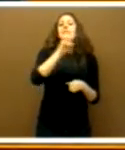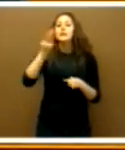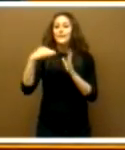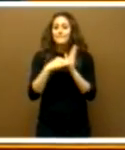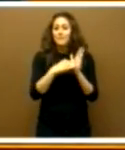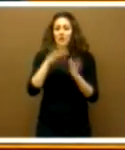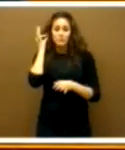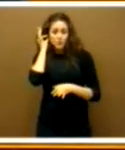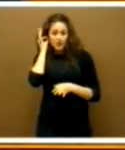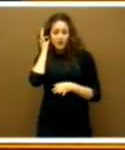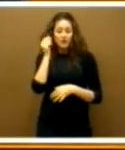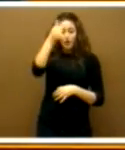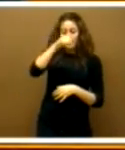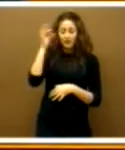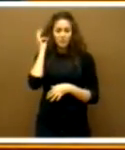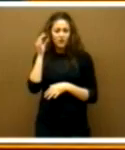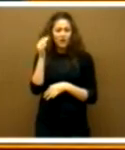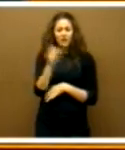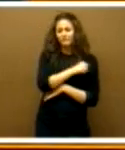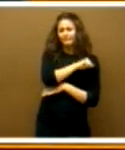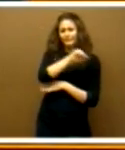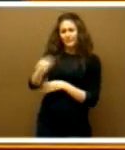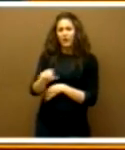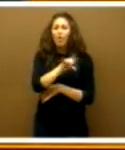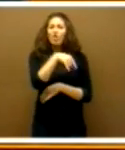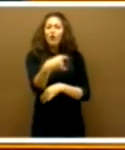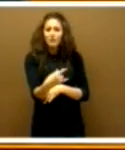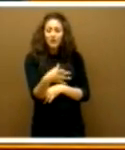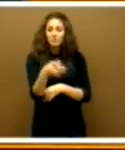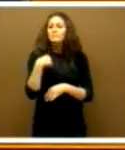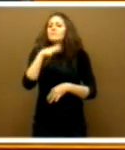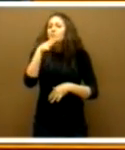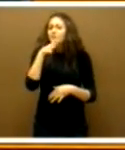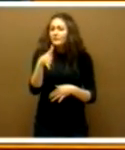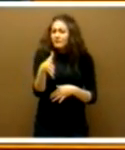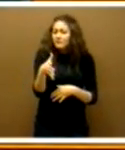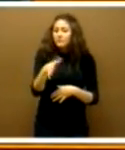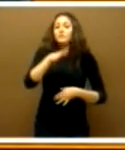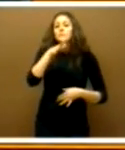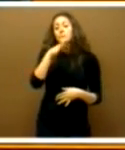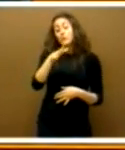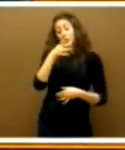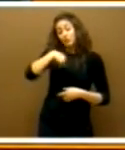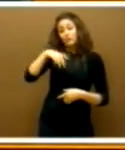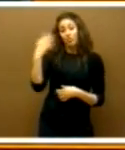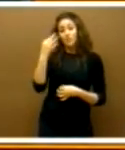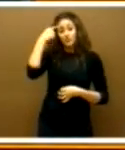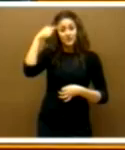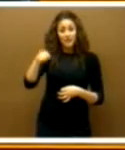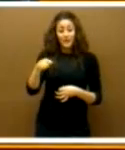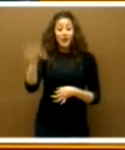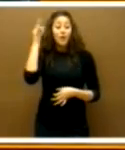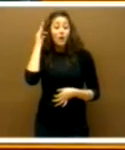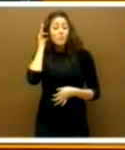el doble de hombres que de mujeres. ¿Y eso por qué? Se lo pregunto, señora consejera. Porque tenemos que tener en cuenta que hay más